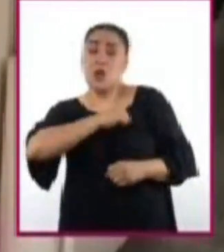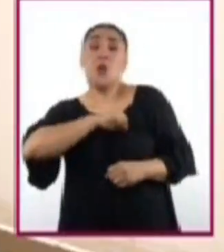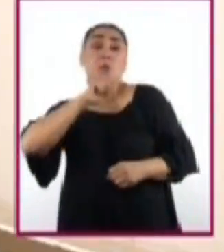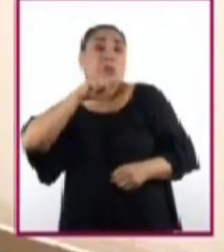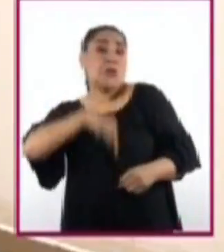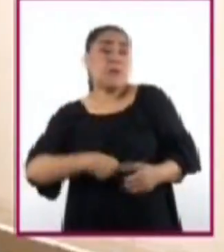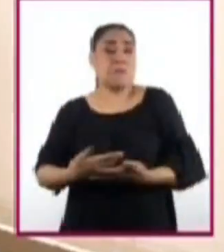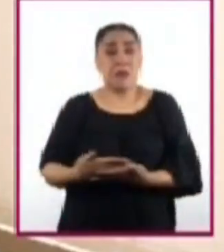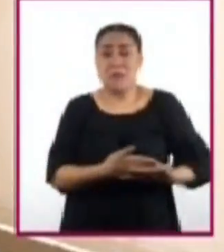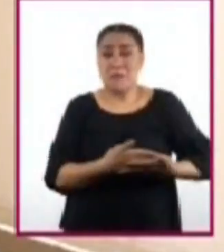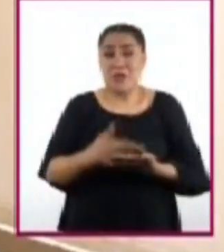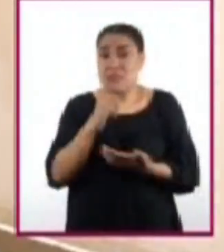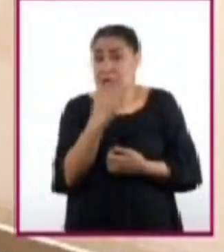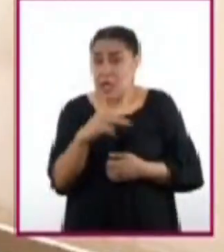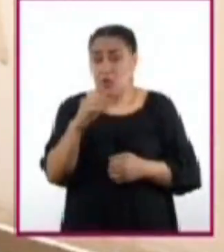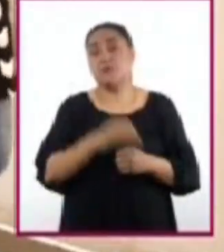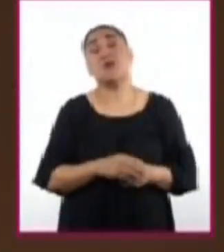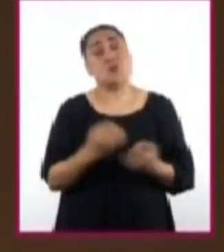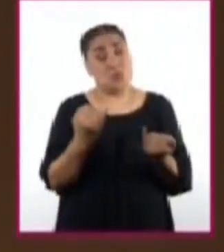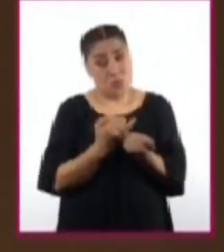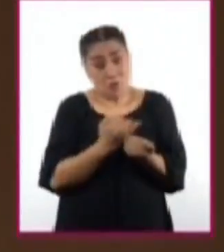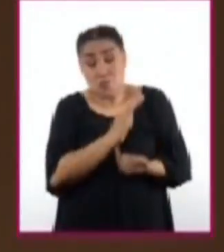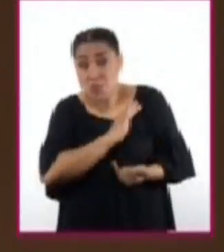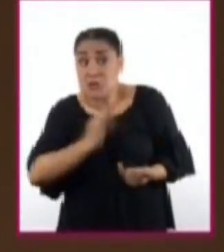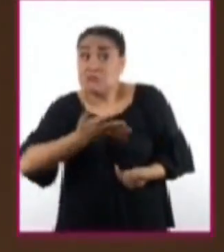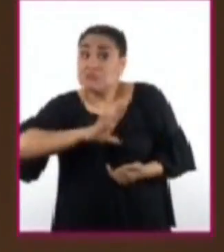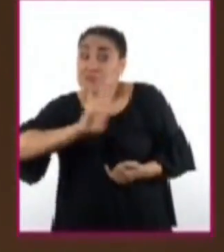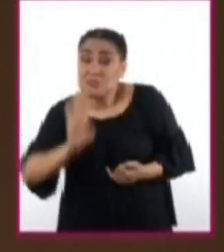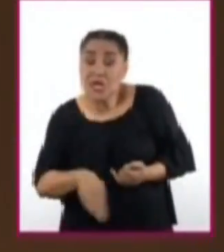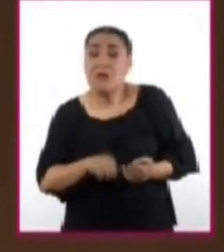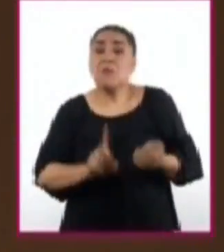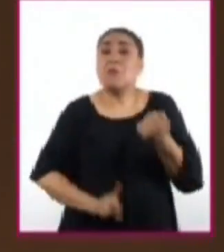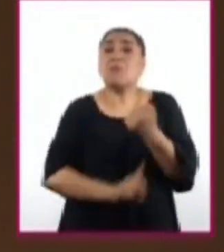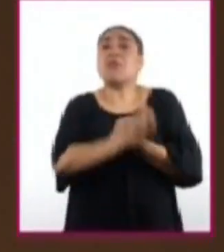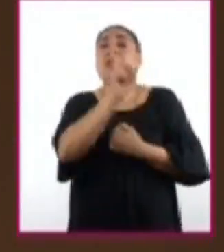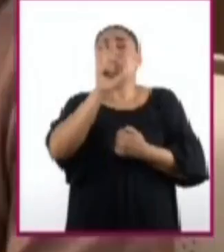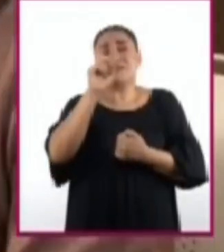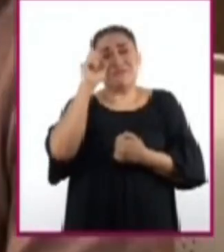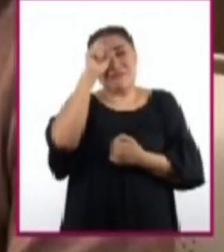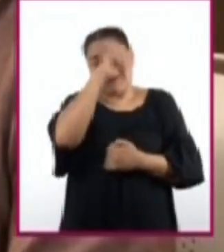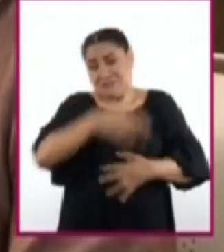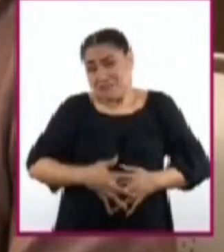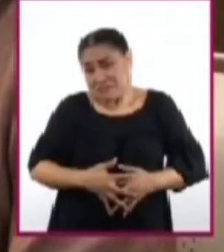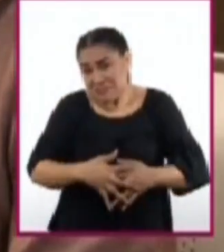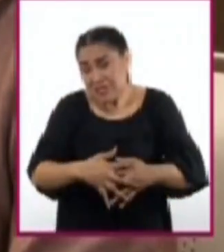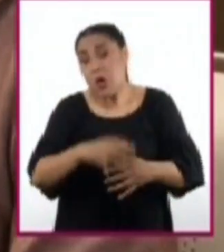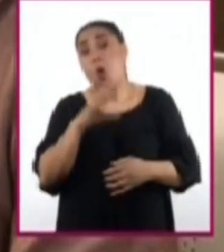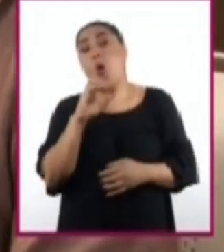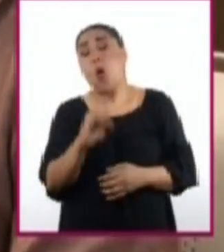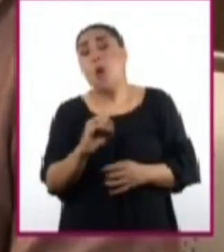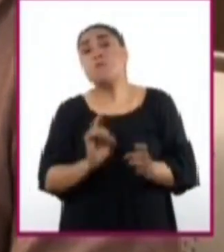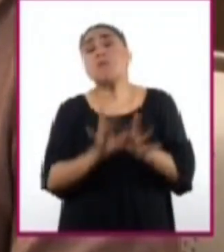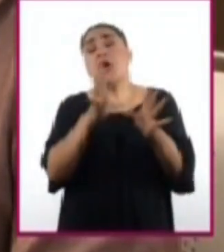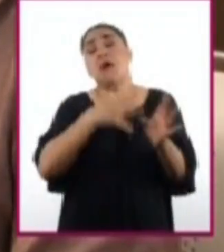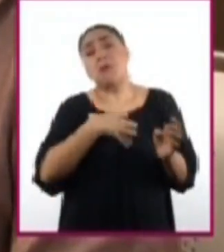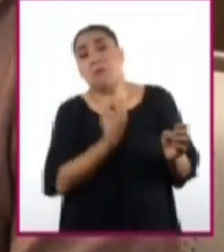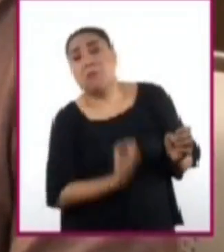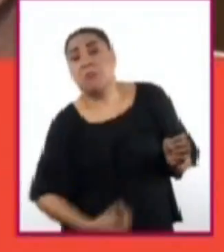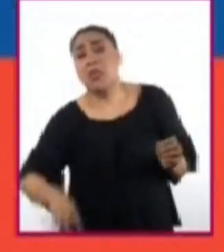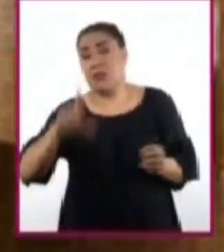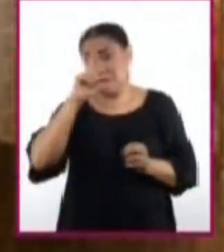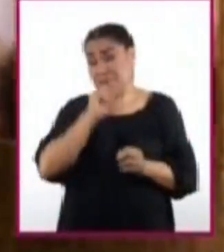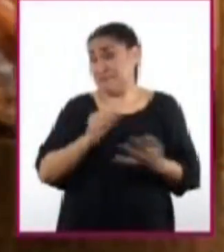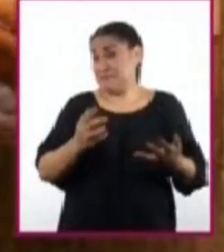hijo que espera. También existe la probabilidad de que muera por problemas durante el embarazo o porque ocurra un aborto espontáneo.